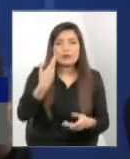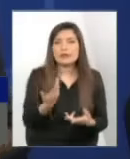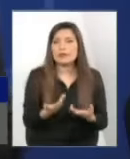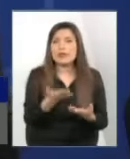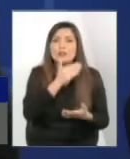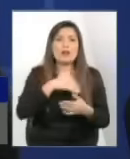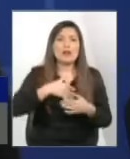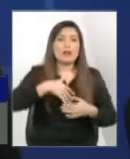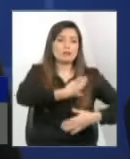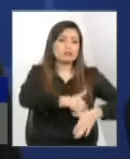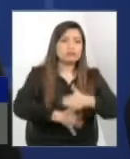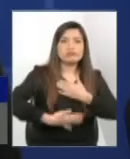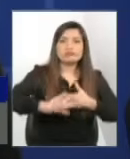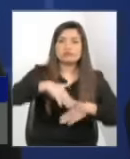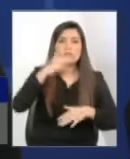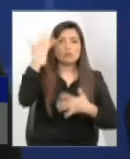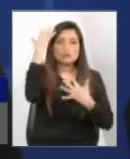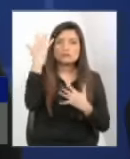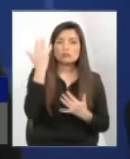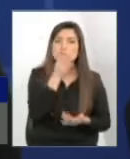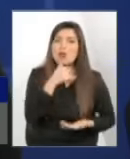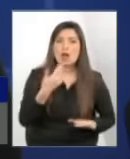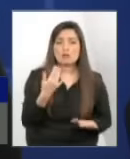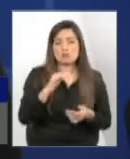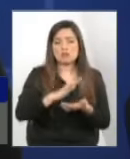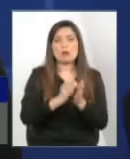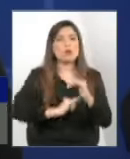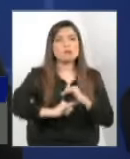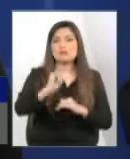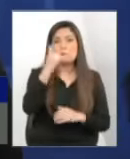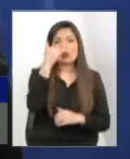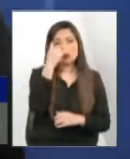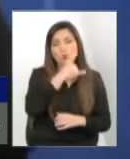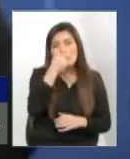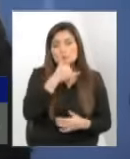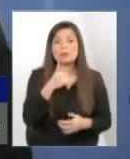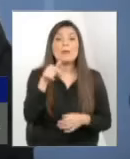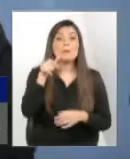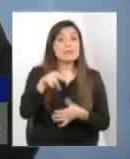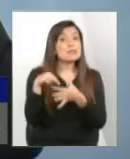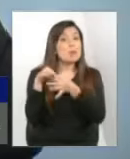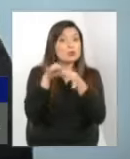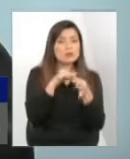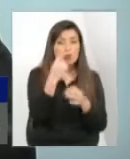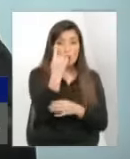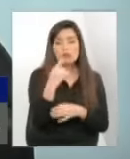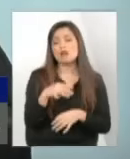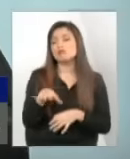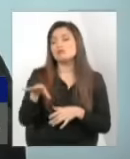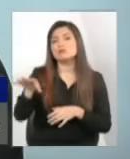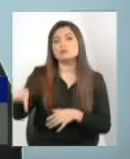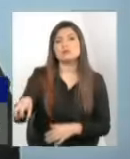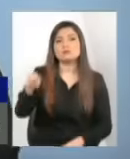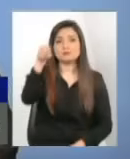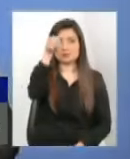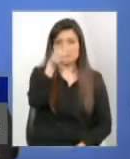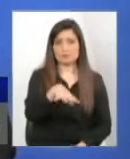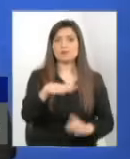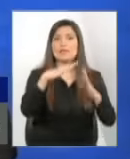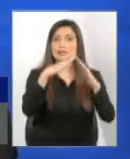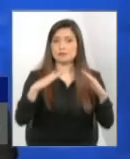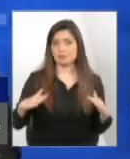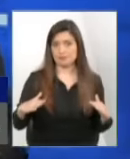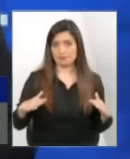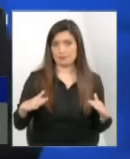no están aseados. Esa es una de las razones por las que yo lo separo de su casa y decido ingresarlo a una